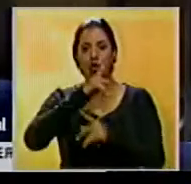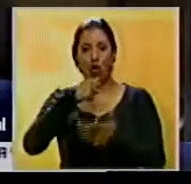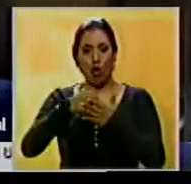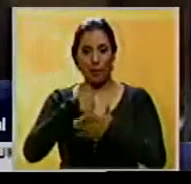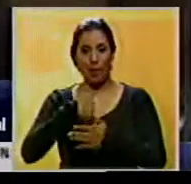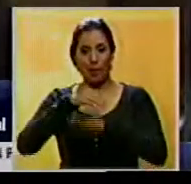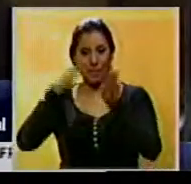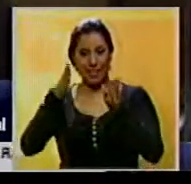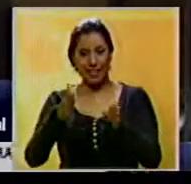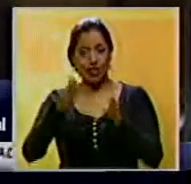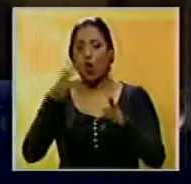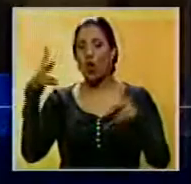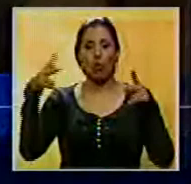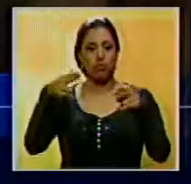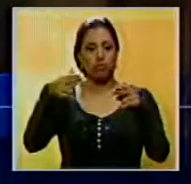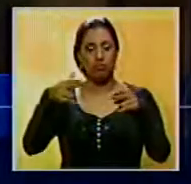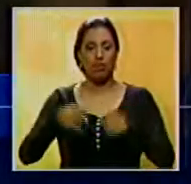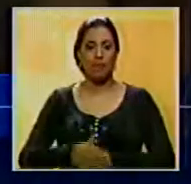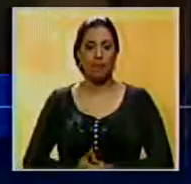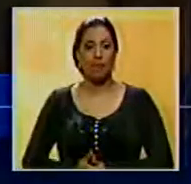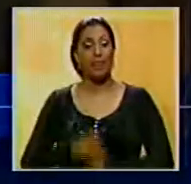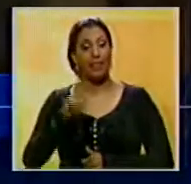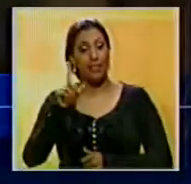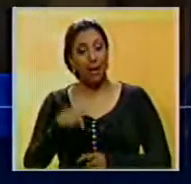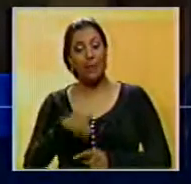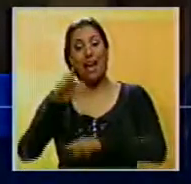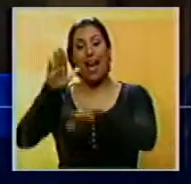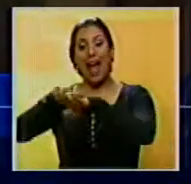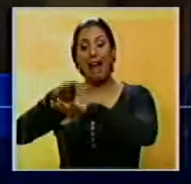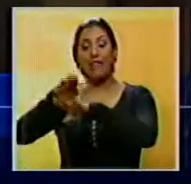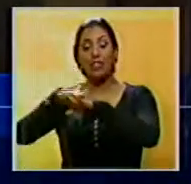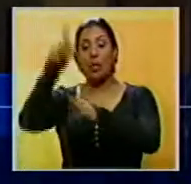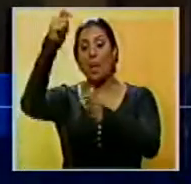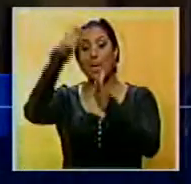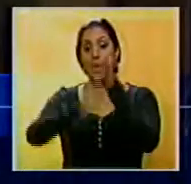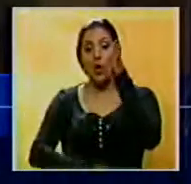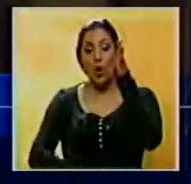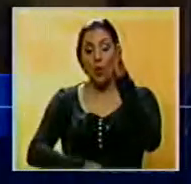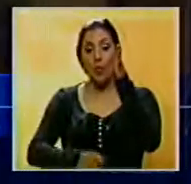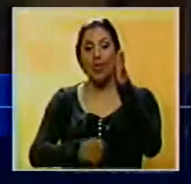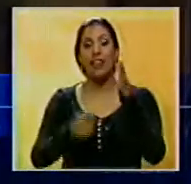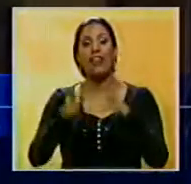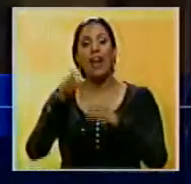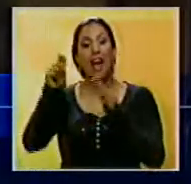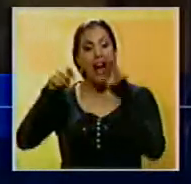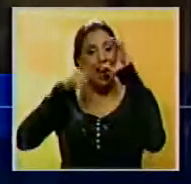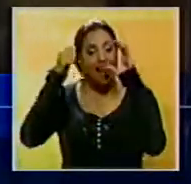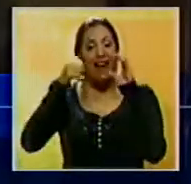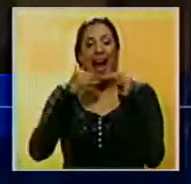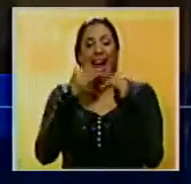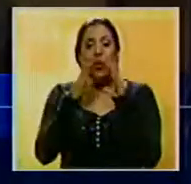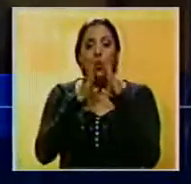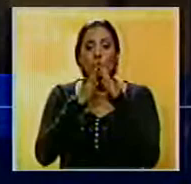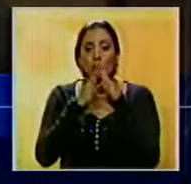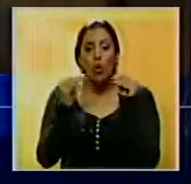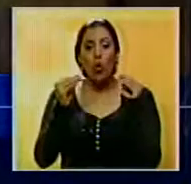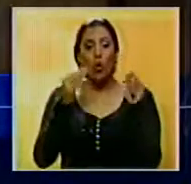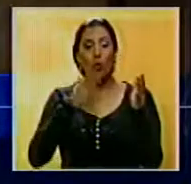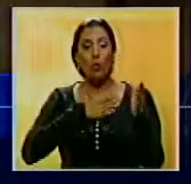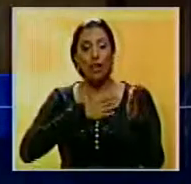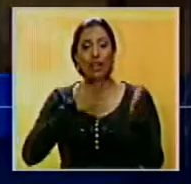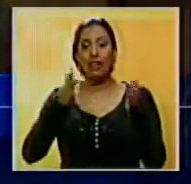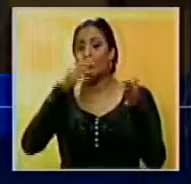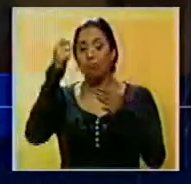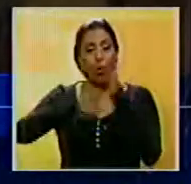y se solicitó prohibición de enajenar y grabar de todos los bienes que